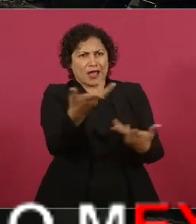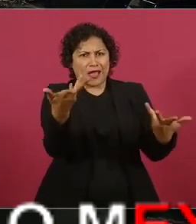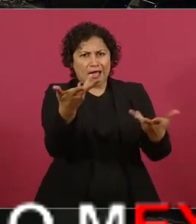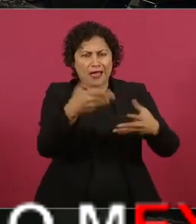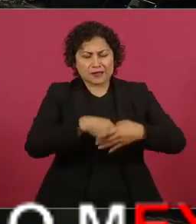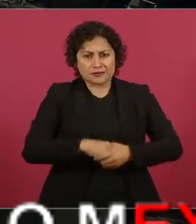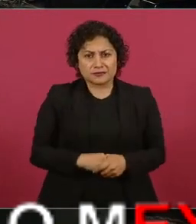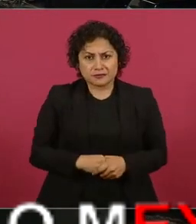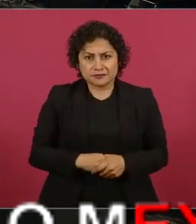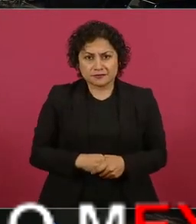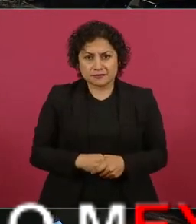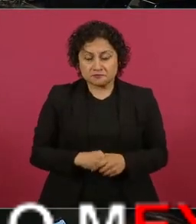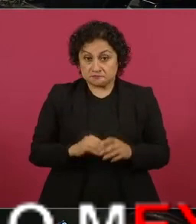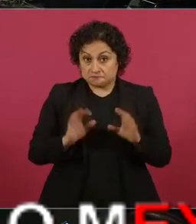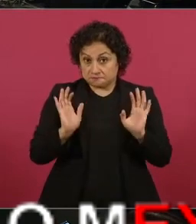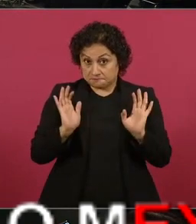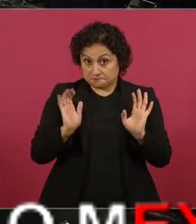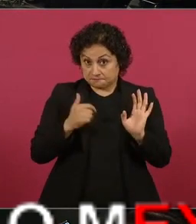¿No?